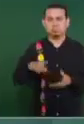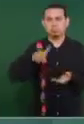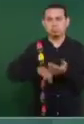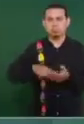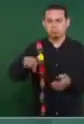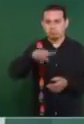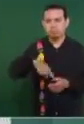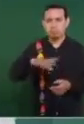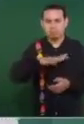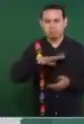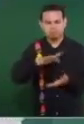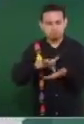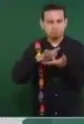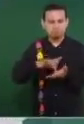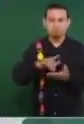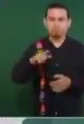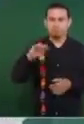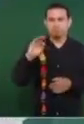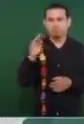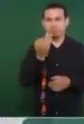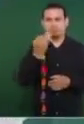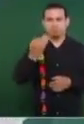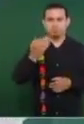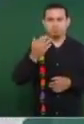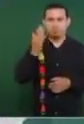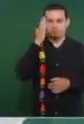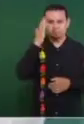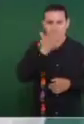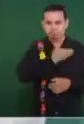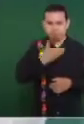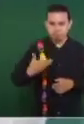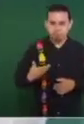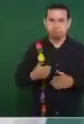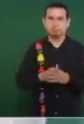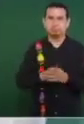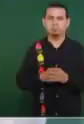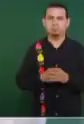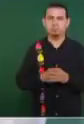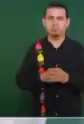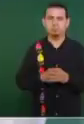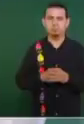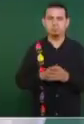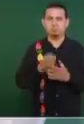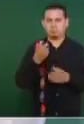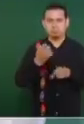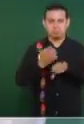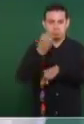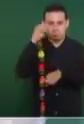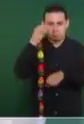del gobierno federal y del gobierno del Estado de Oaxaca. ¿Se ven helicópteros?